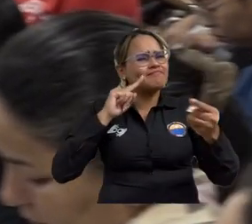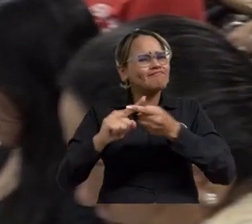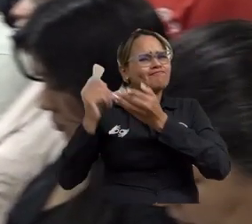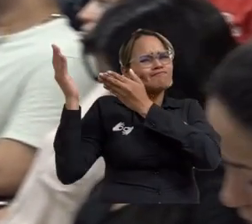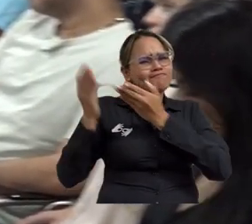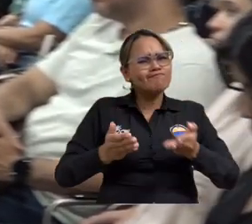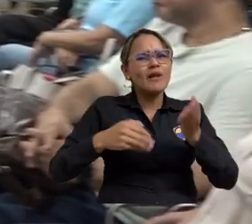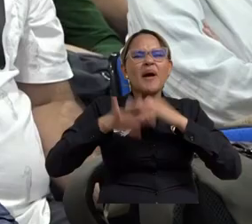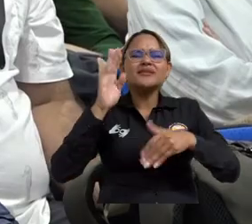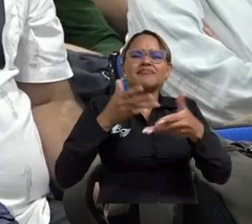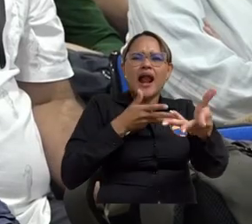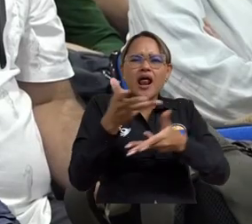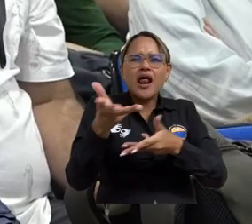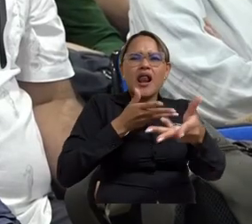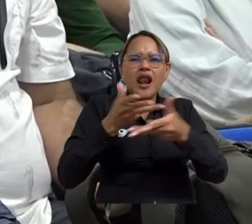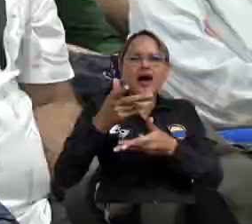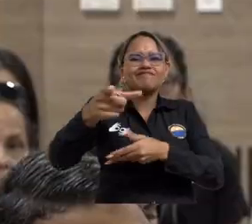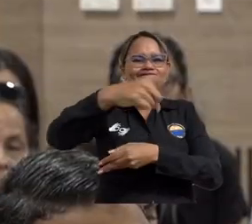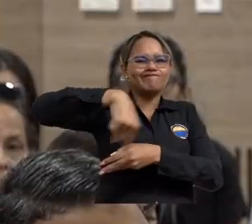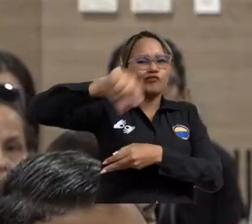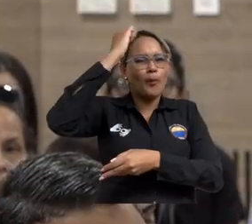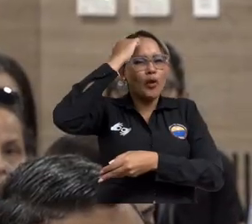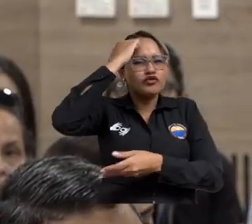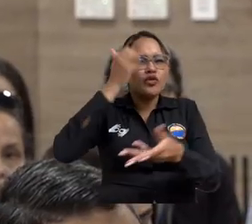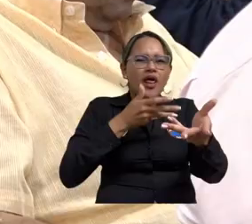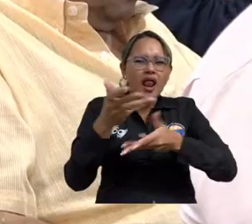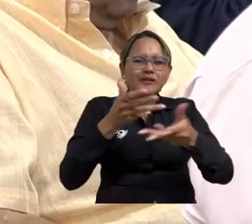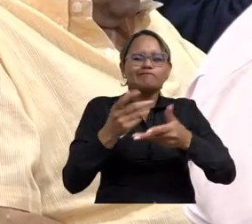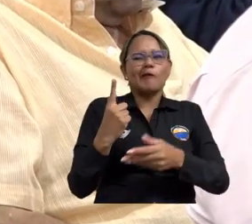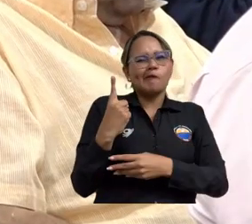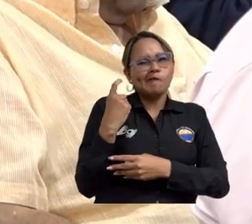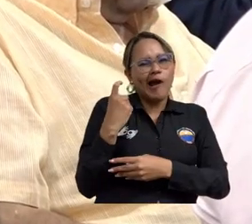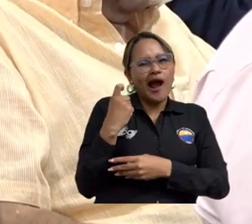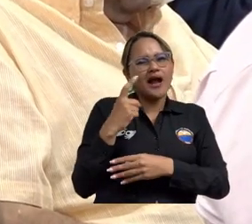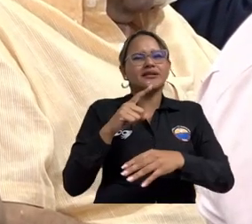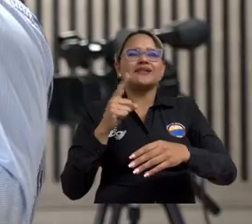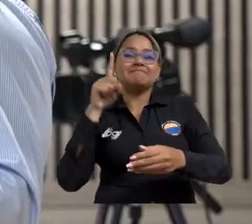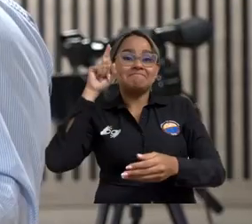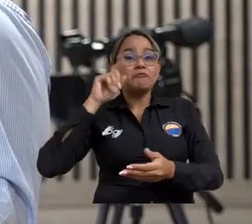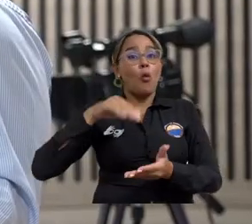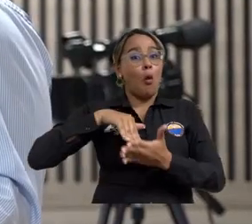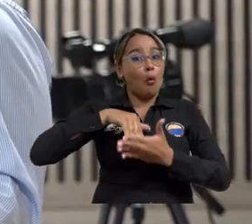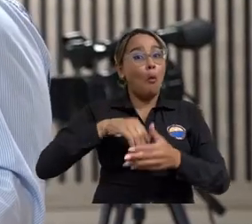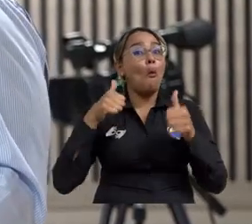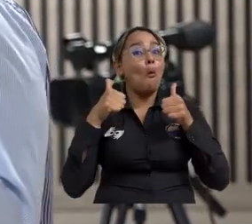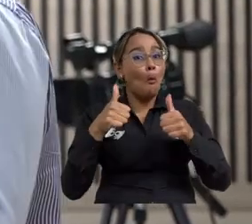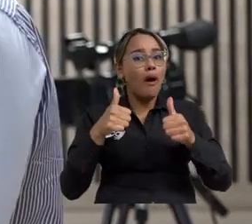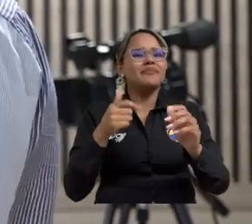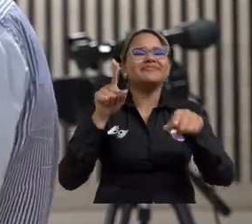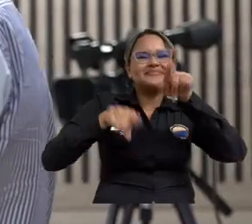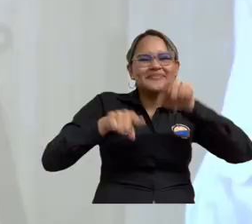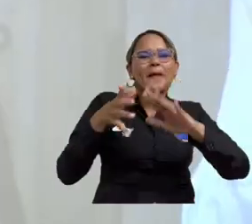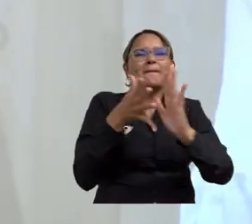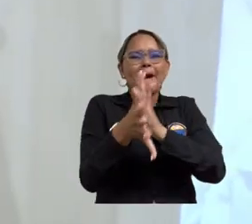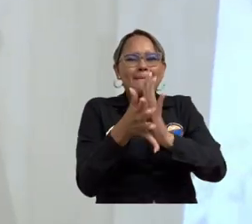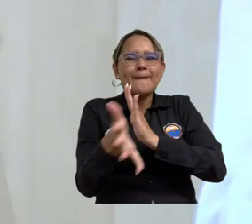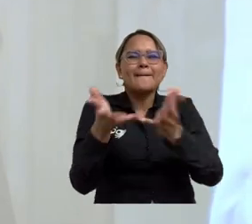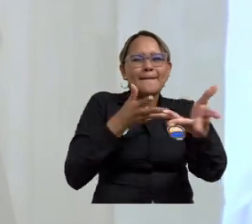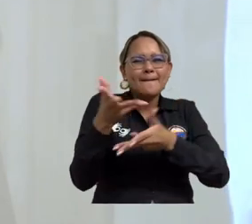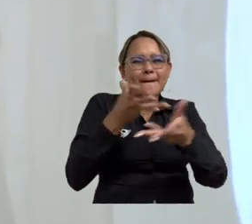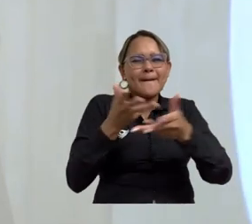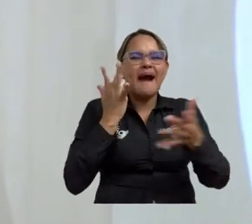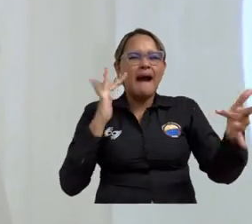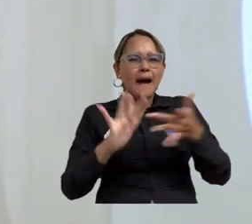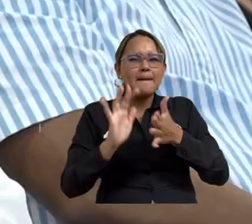interactivos para trabajar de manera articulada con los pedagogos en la revisión de fortalezas y debilidades en materia académica para